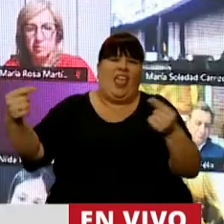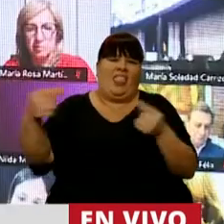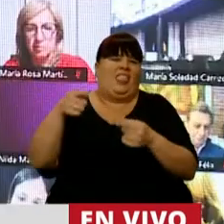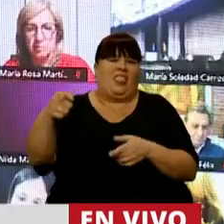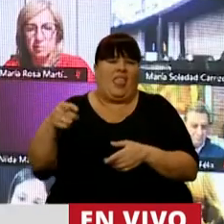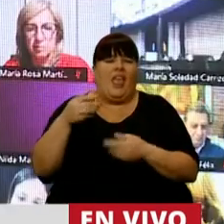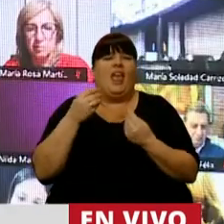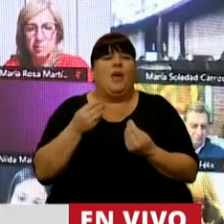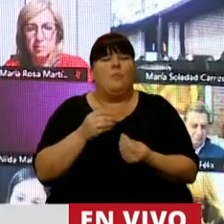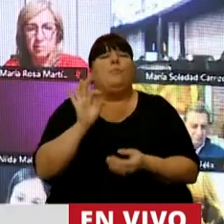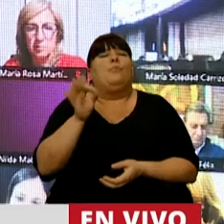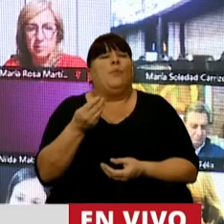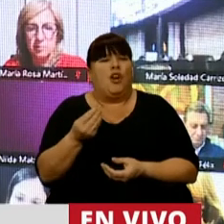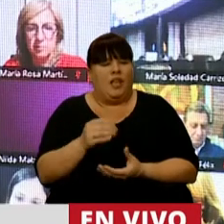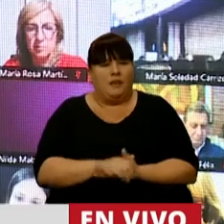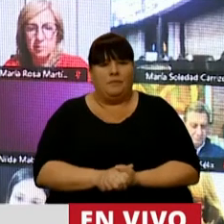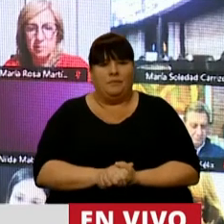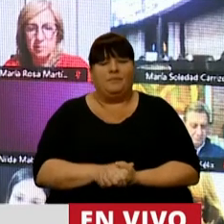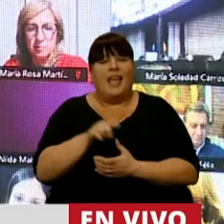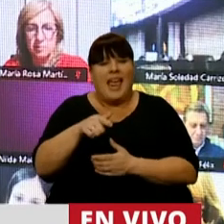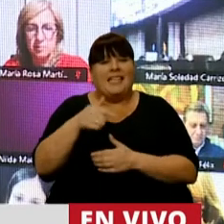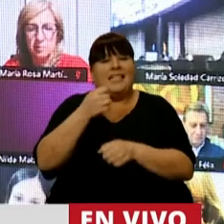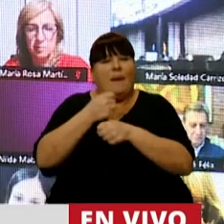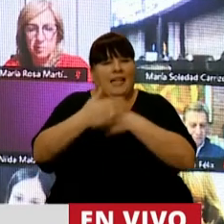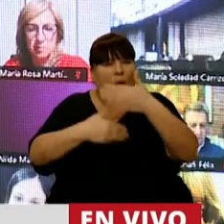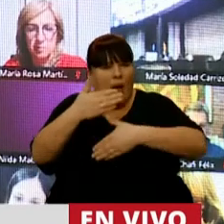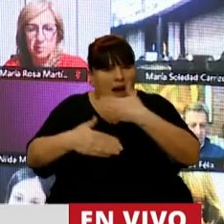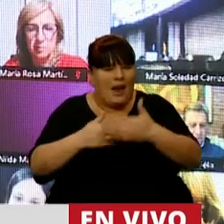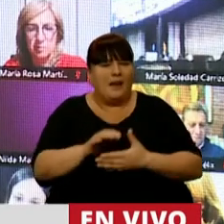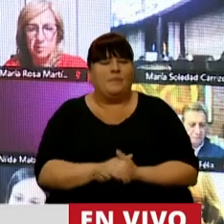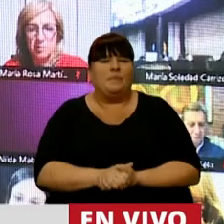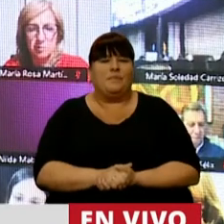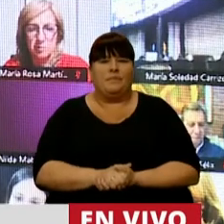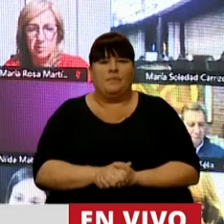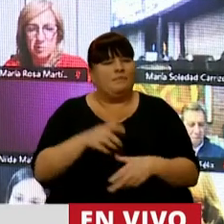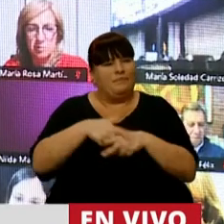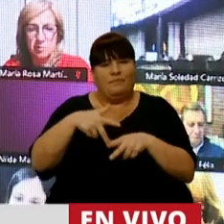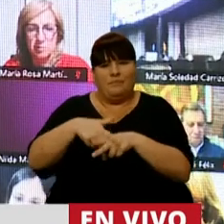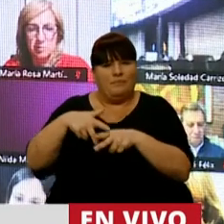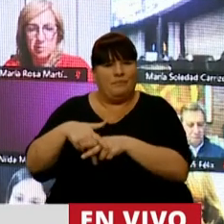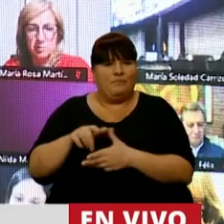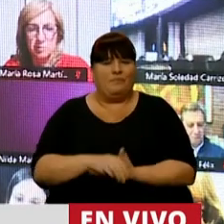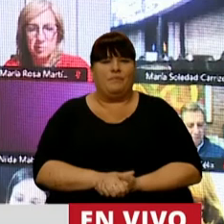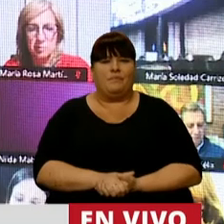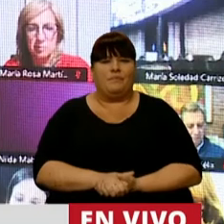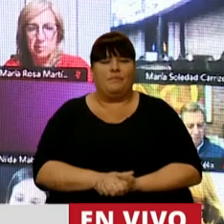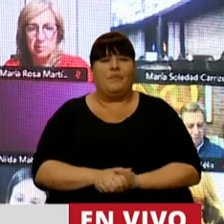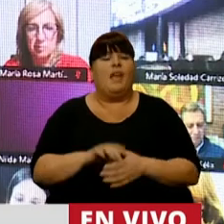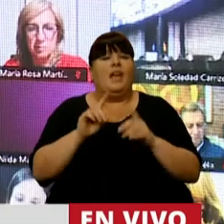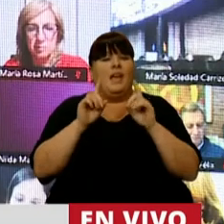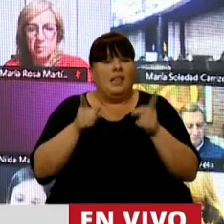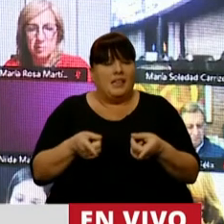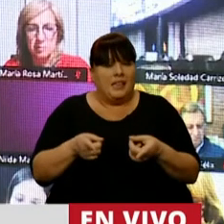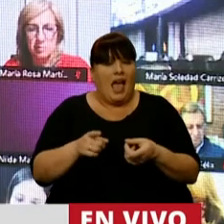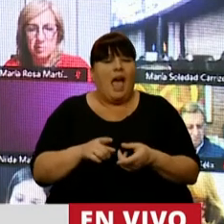¿Saben por qué? Porque la hoja de ruta cuenta y durará con el amor de nuestro pueblo. Y además